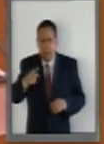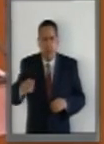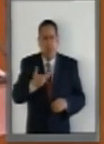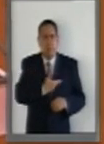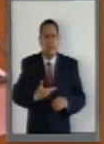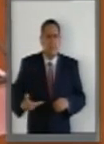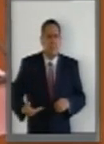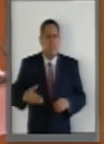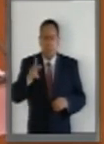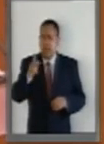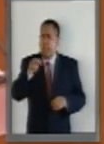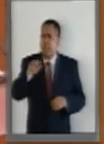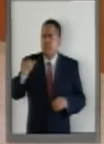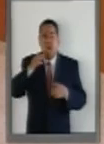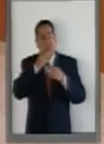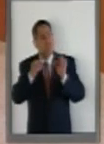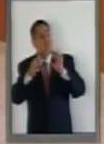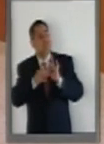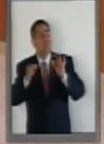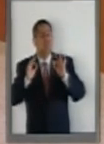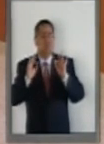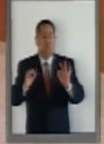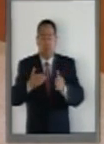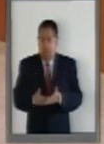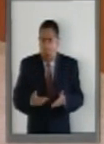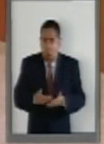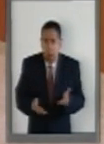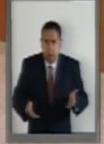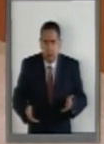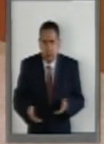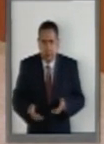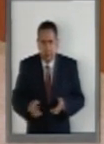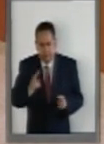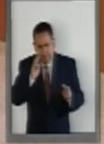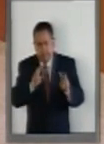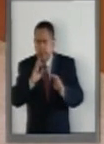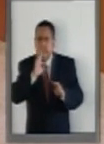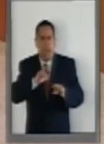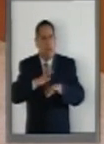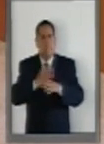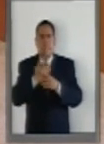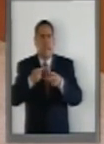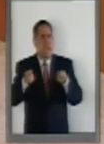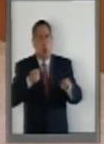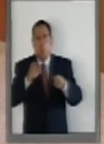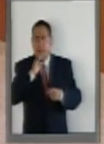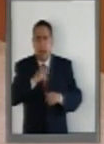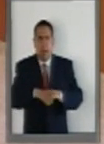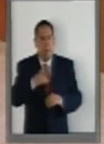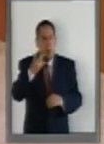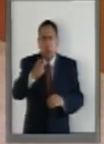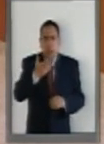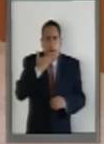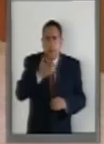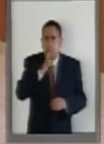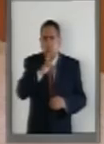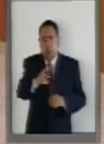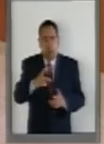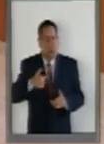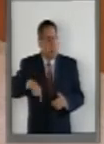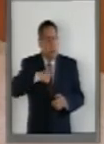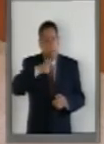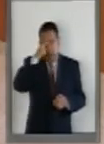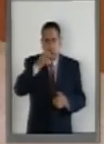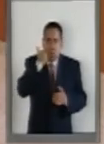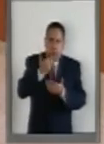Peña Nieto, pues están hoy en muy malas manos. Y por eso no vemos los resultados que los mexicanos